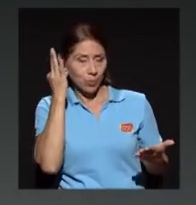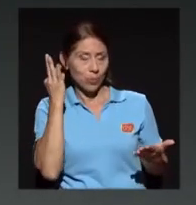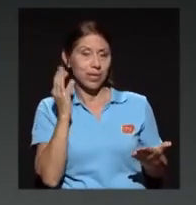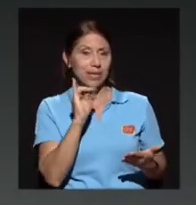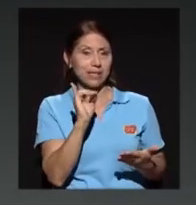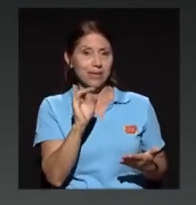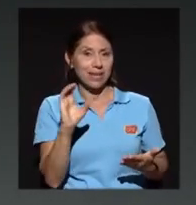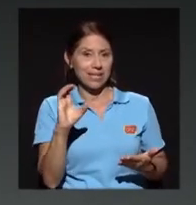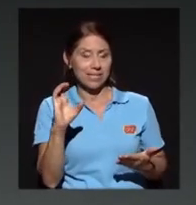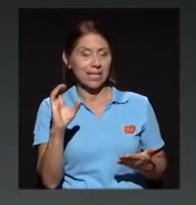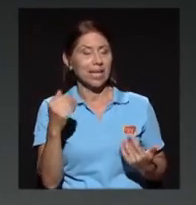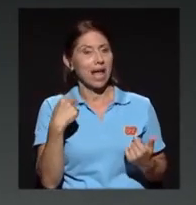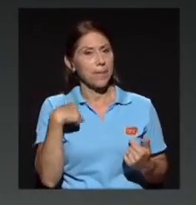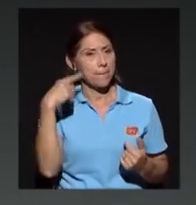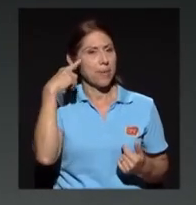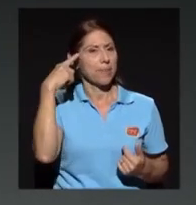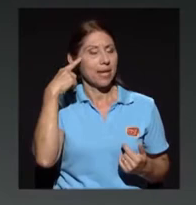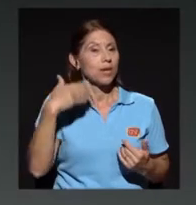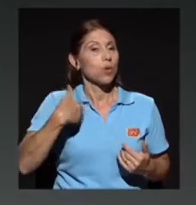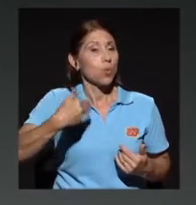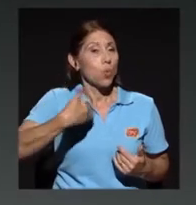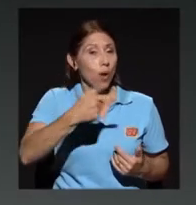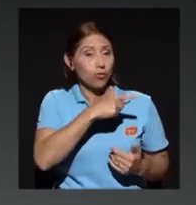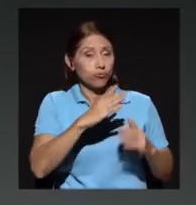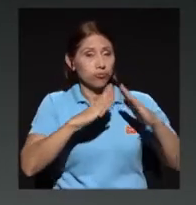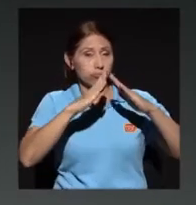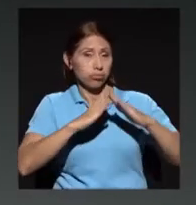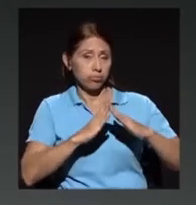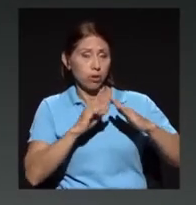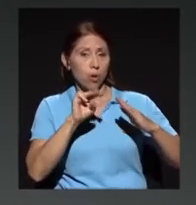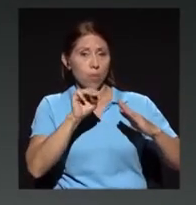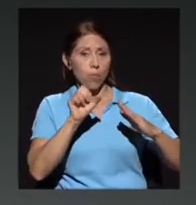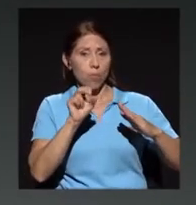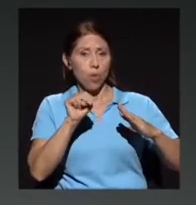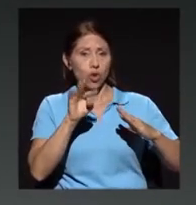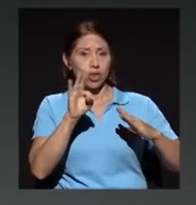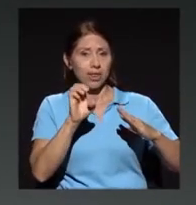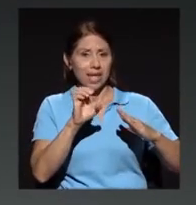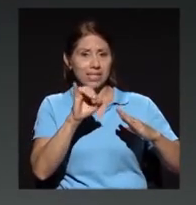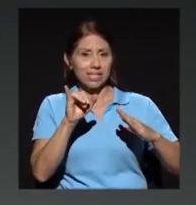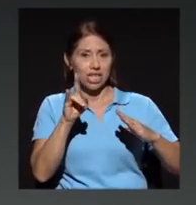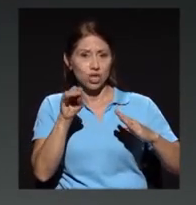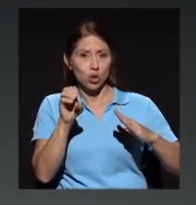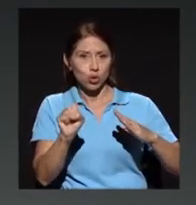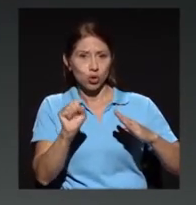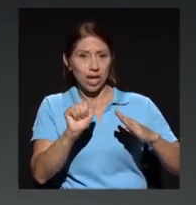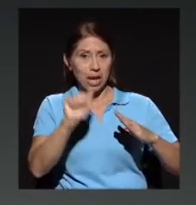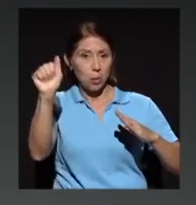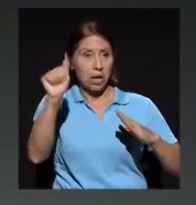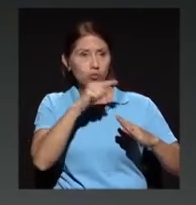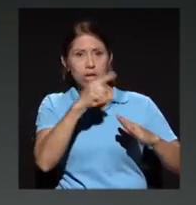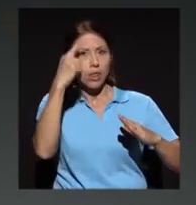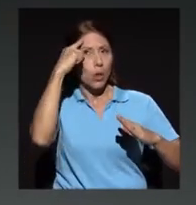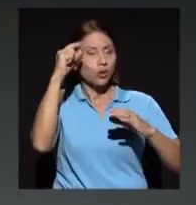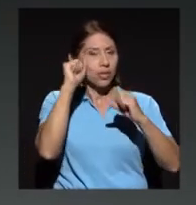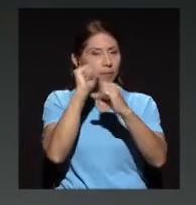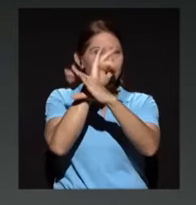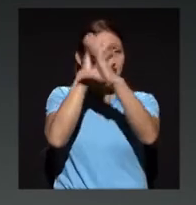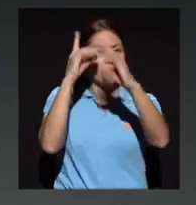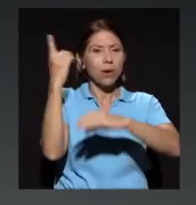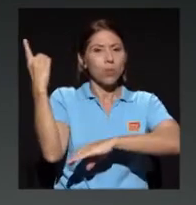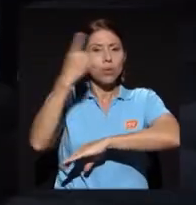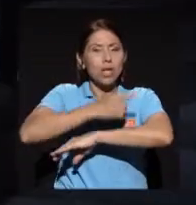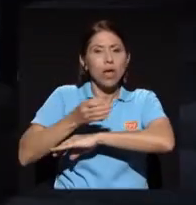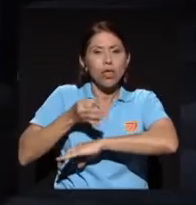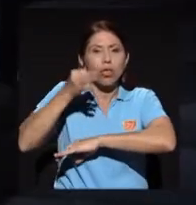me imagino que cuando estaba en Montesillos, alajuela, no se imaginaba que un día iba a ser la directora de la Escuela de